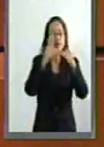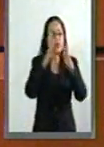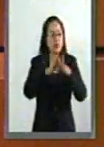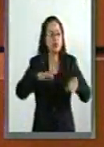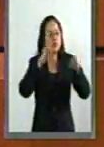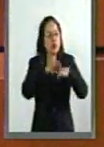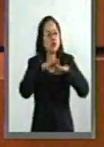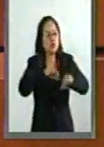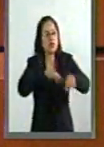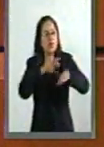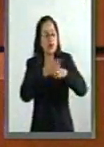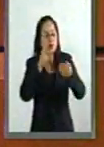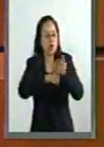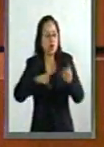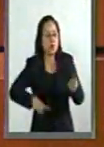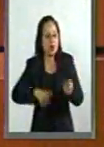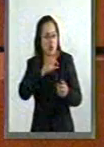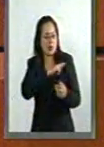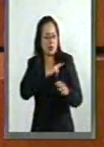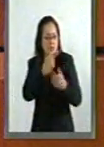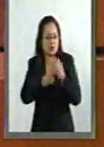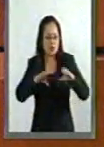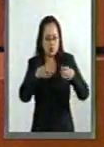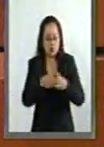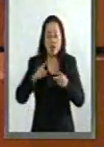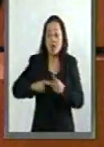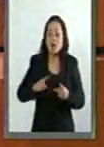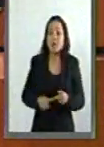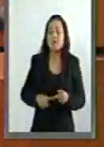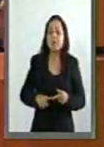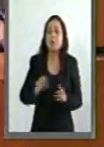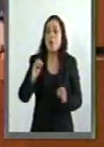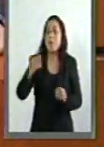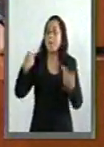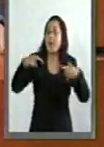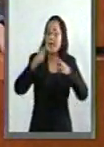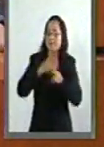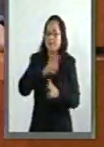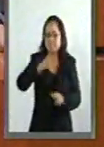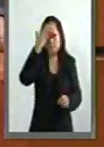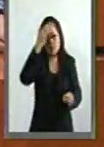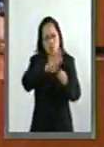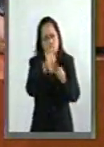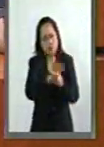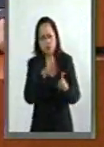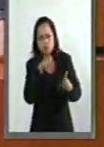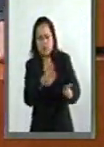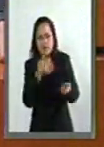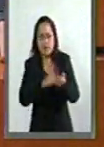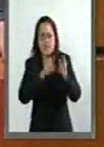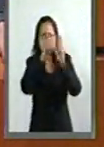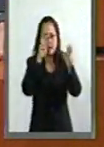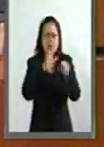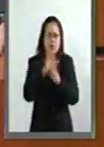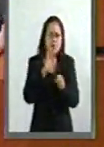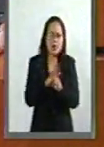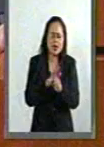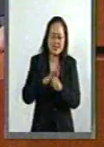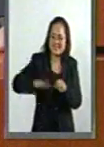los sectores público-privado. B. O ser un académico de reconocido prestigio en las materias